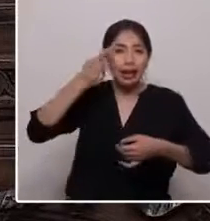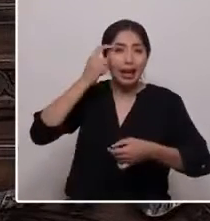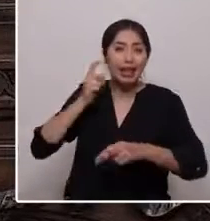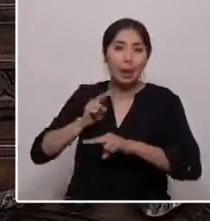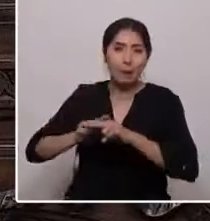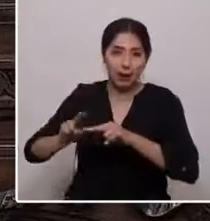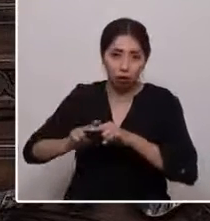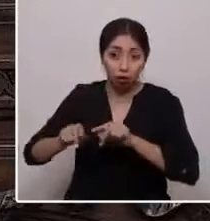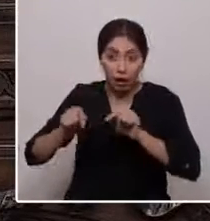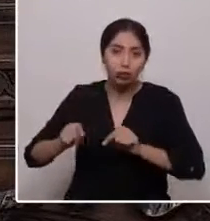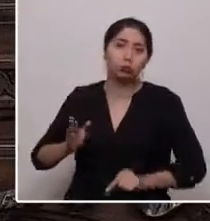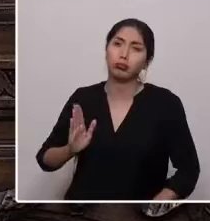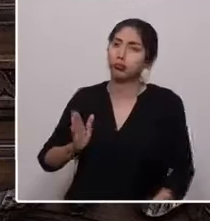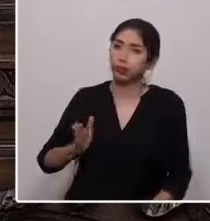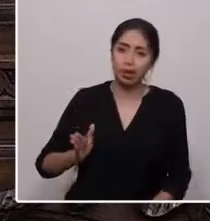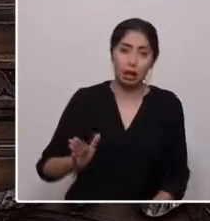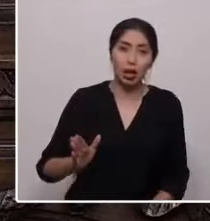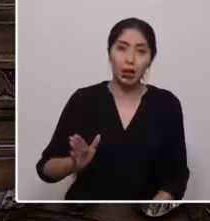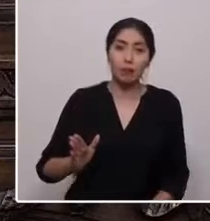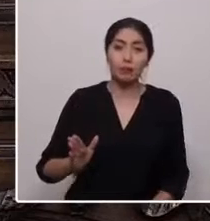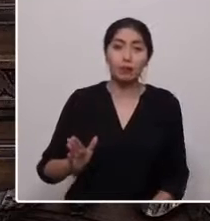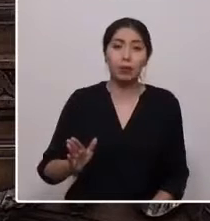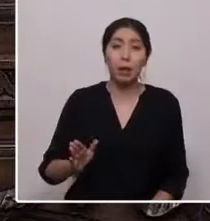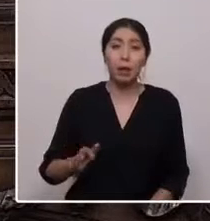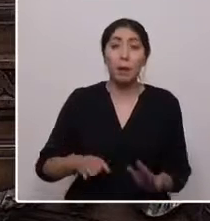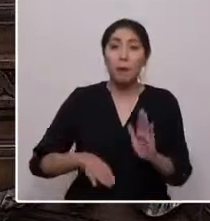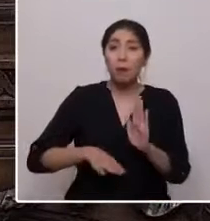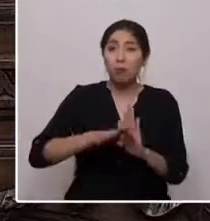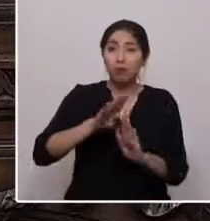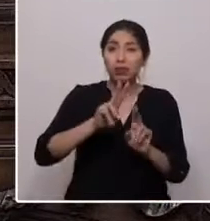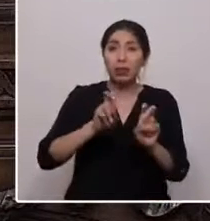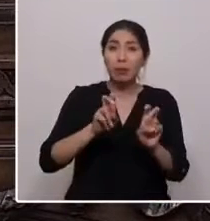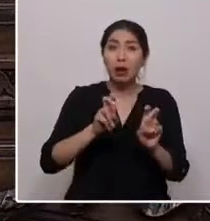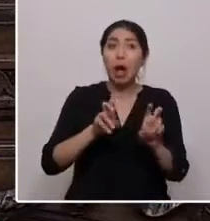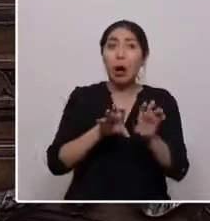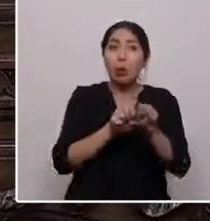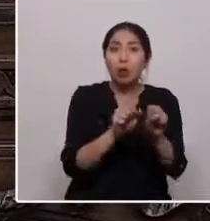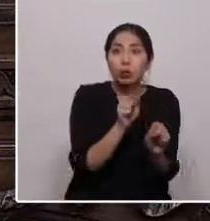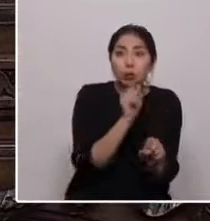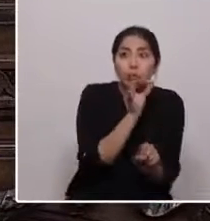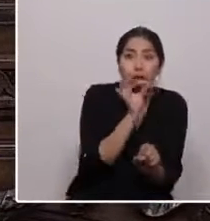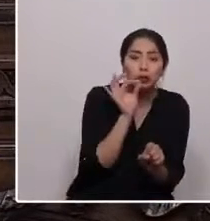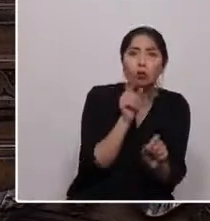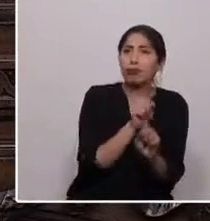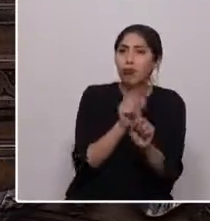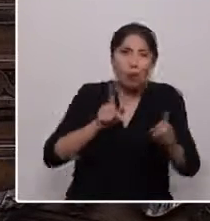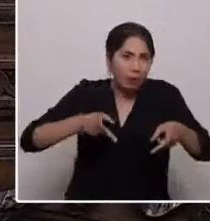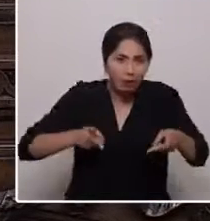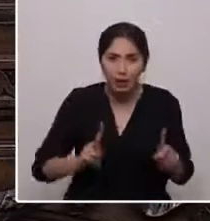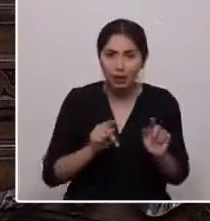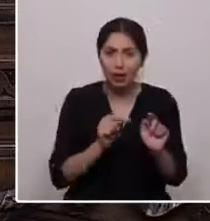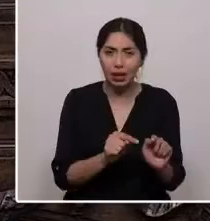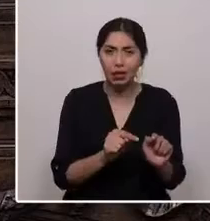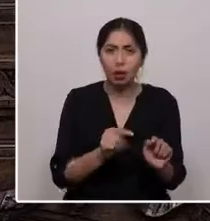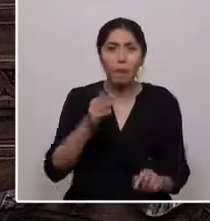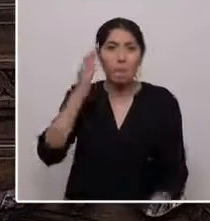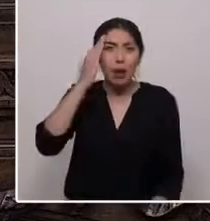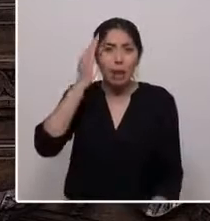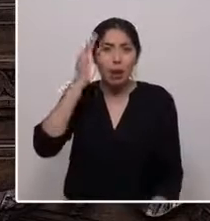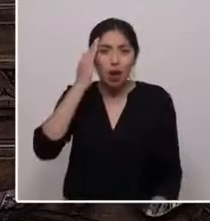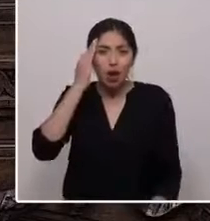pie. No permitiremos más obstrucciones y pactos de silencio que han sido los que han perpetuado la impunidad. La memoria no se tranza.